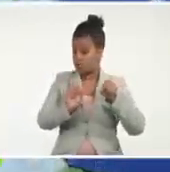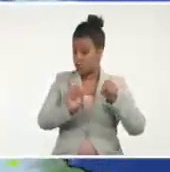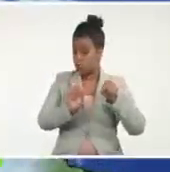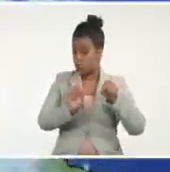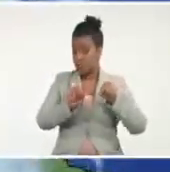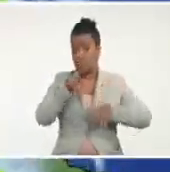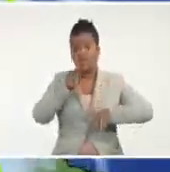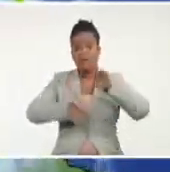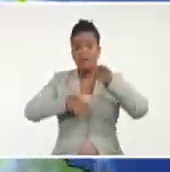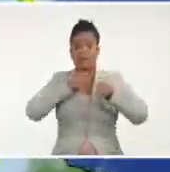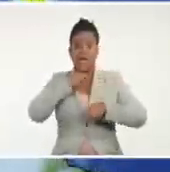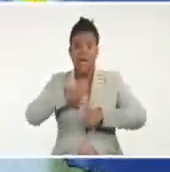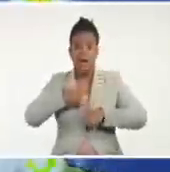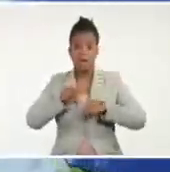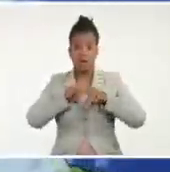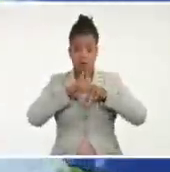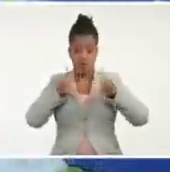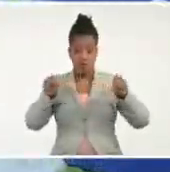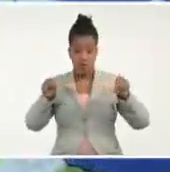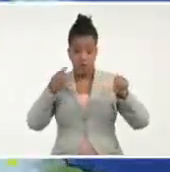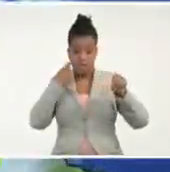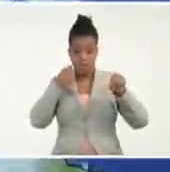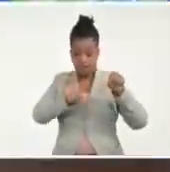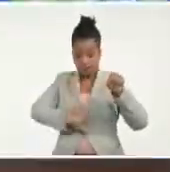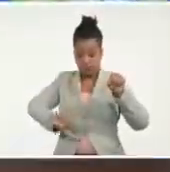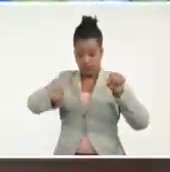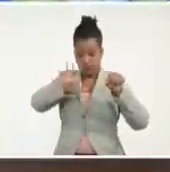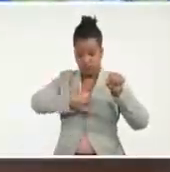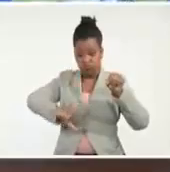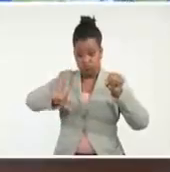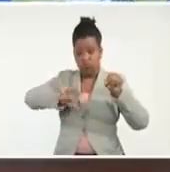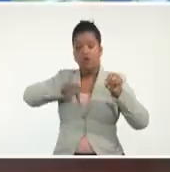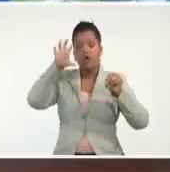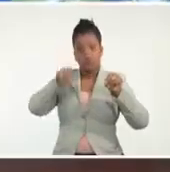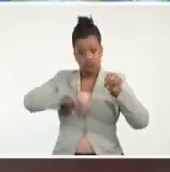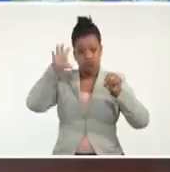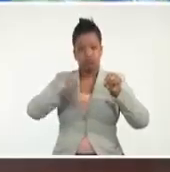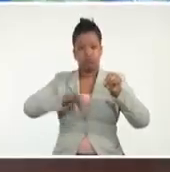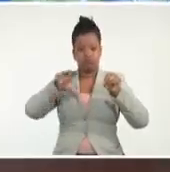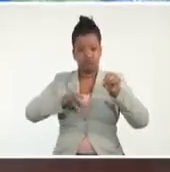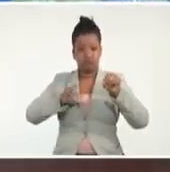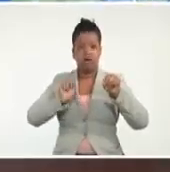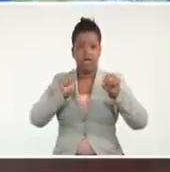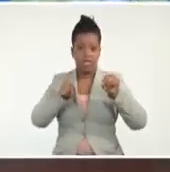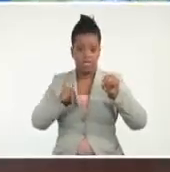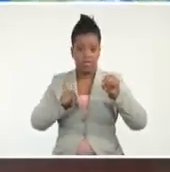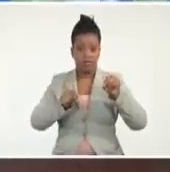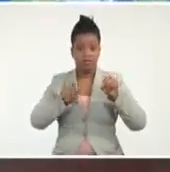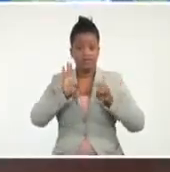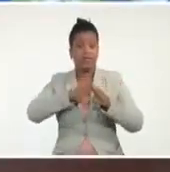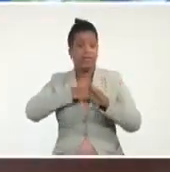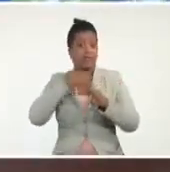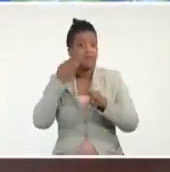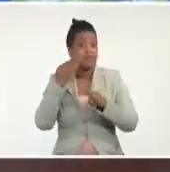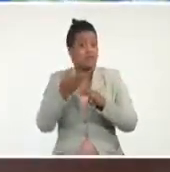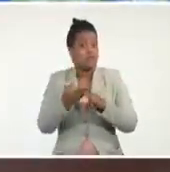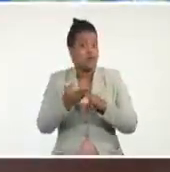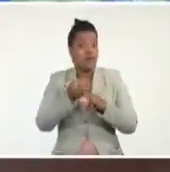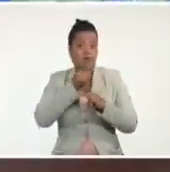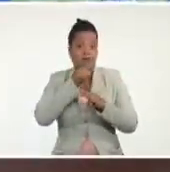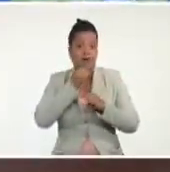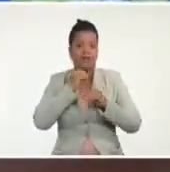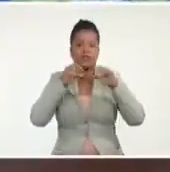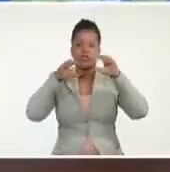Ven, aquí surgió. Hay como una explosión. Obsérvenlo. Una explosión de lluvia intensa. Y después de eso, se va apagando.